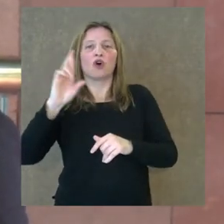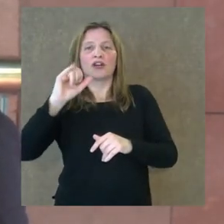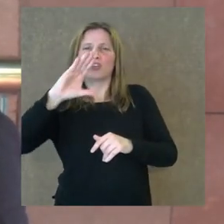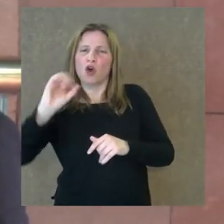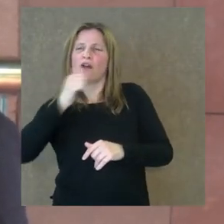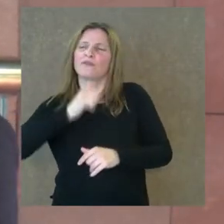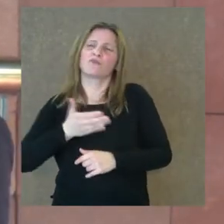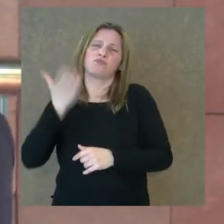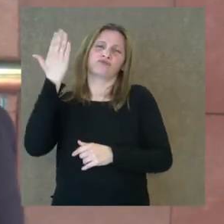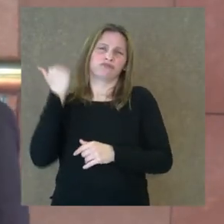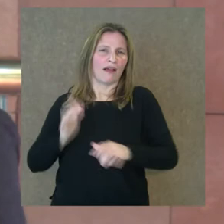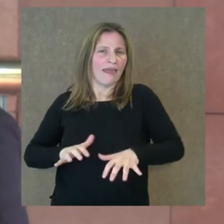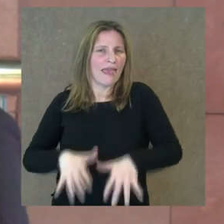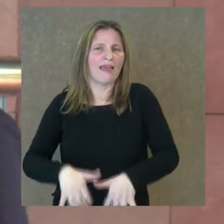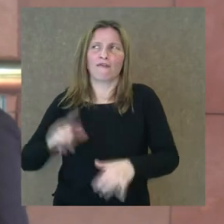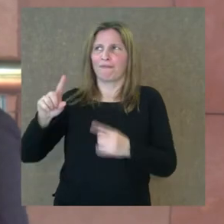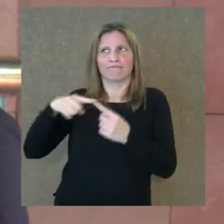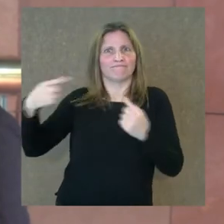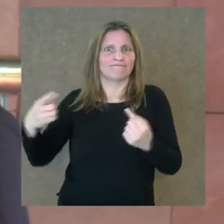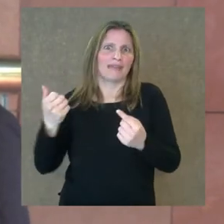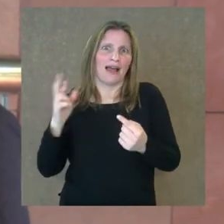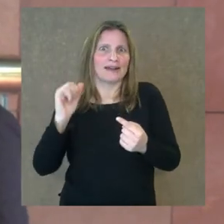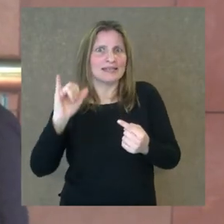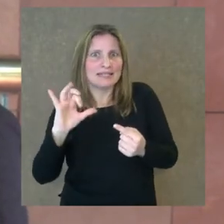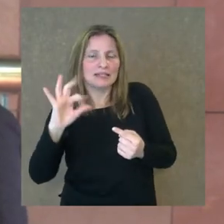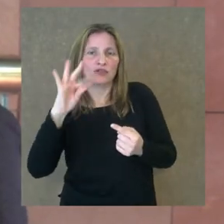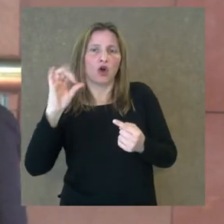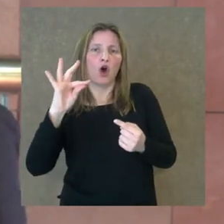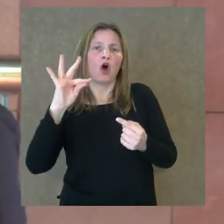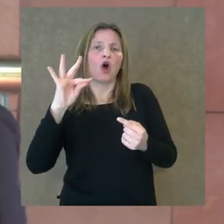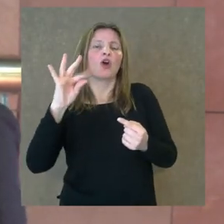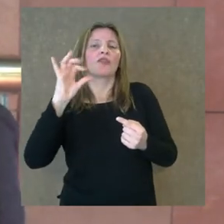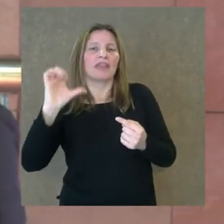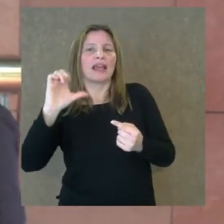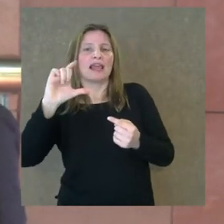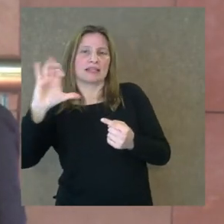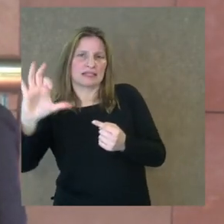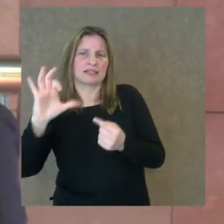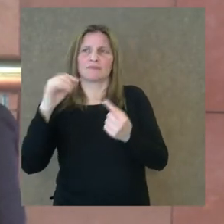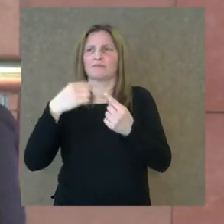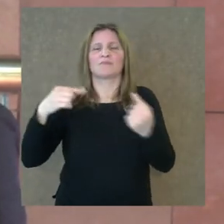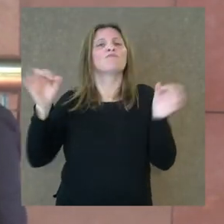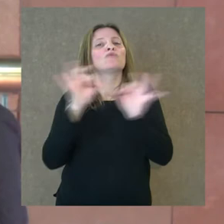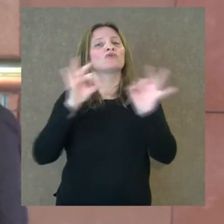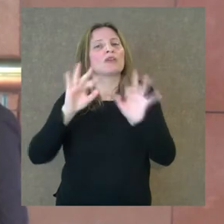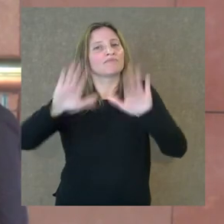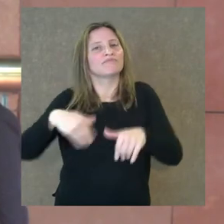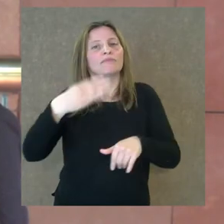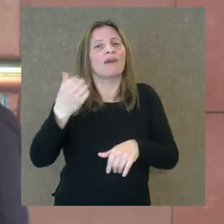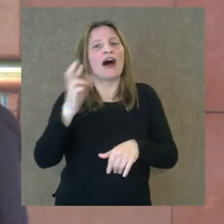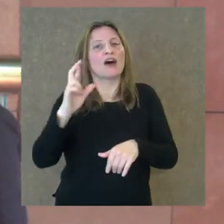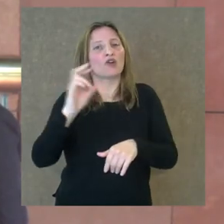griegos, Aristóteles. Bueno, entonces la música barroca tenía mucho de eso e intenta